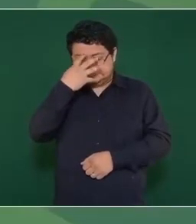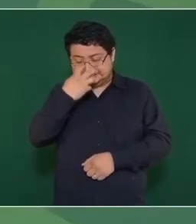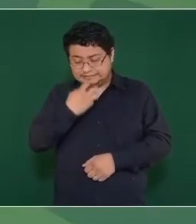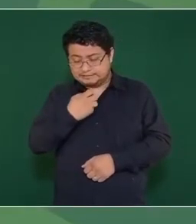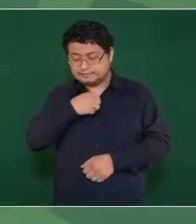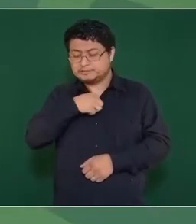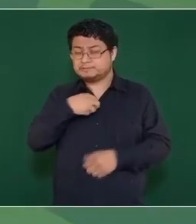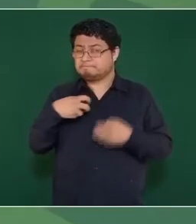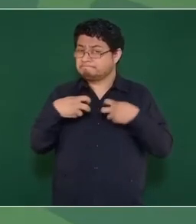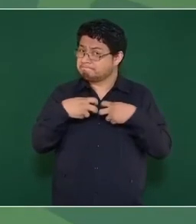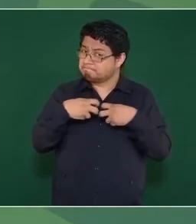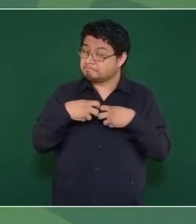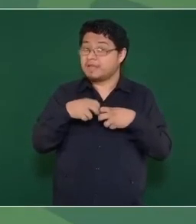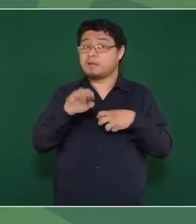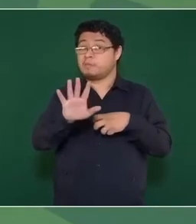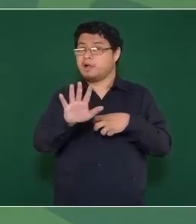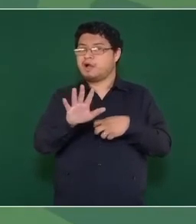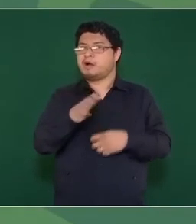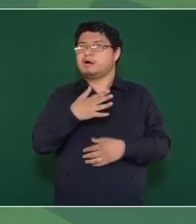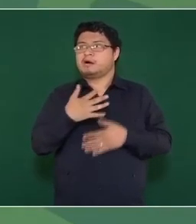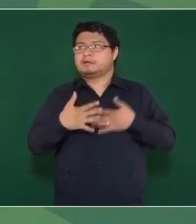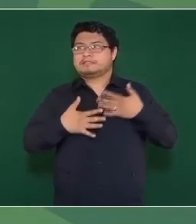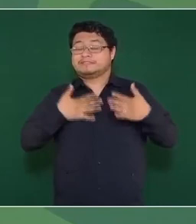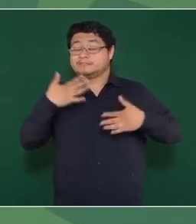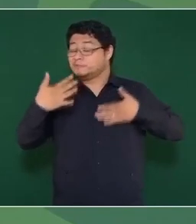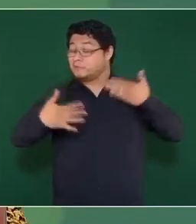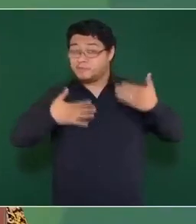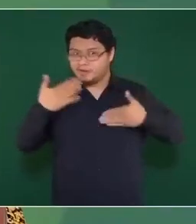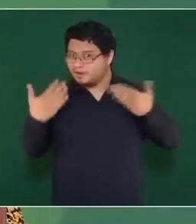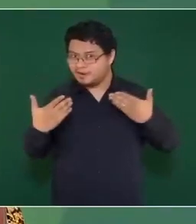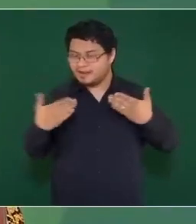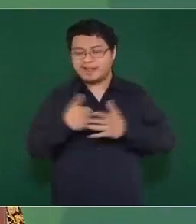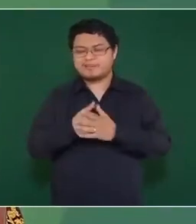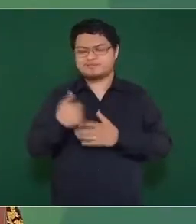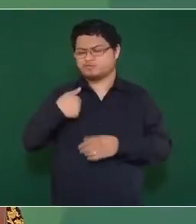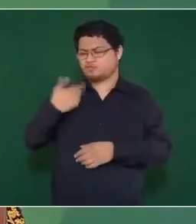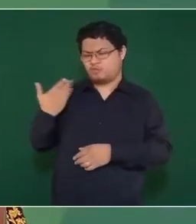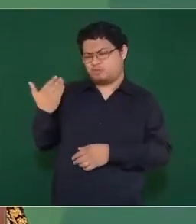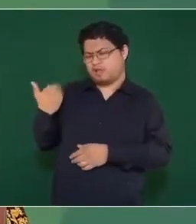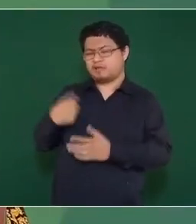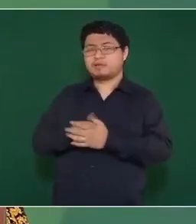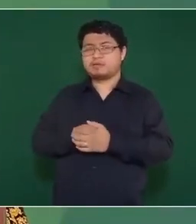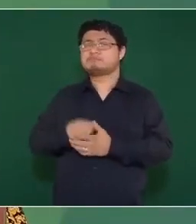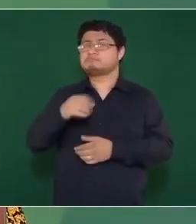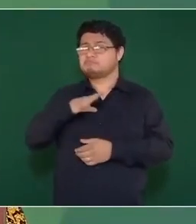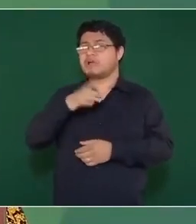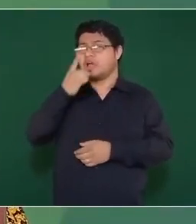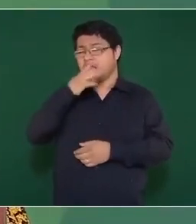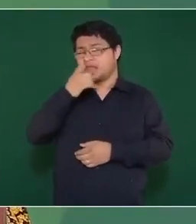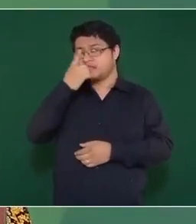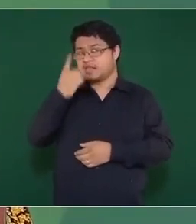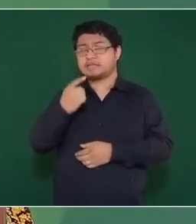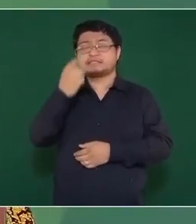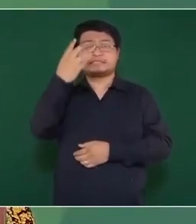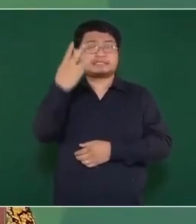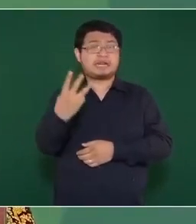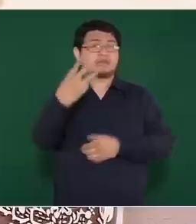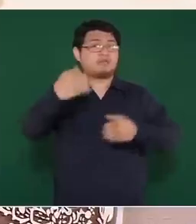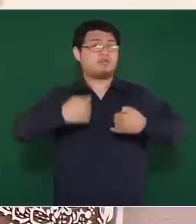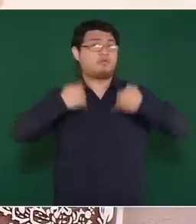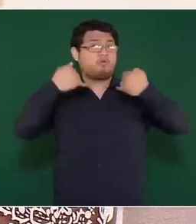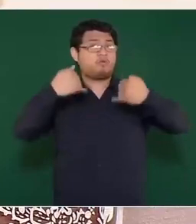nerviosa y muy emocionada. Te planteé una vez que habían tres personas, tres jóvenes de